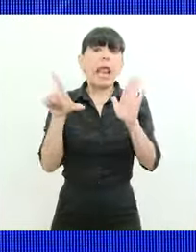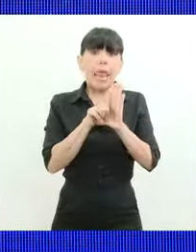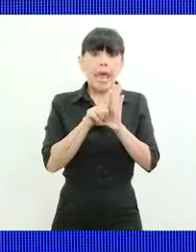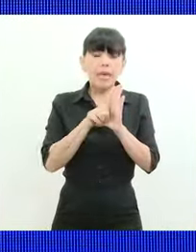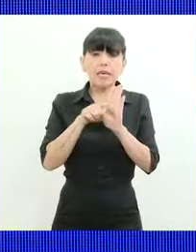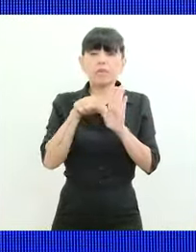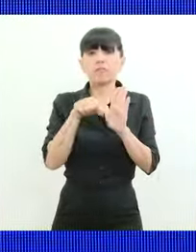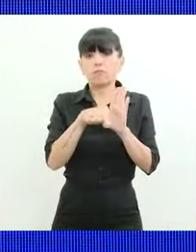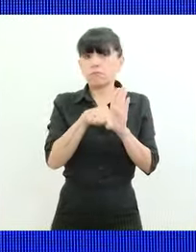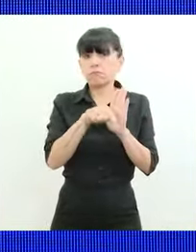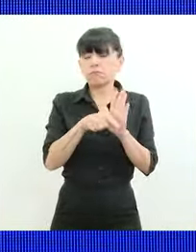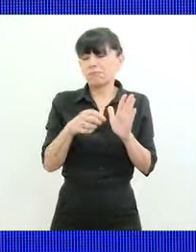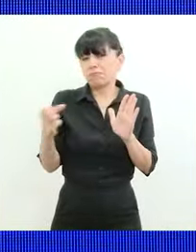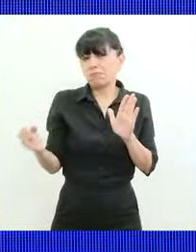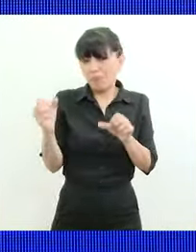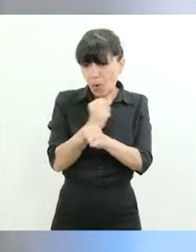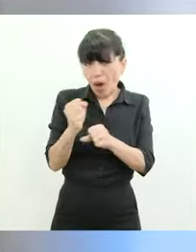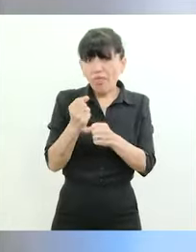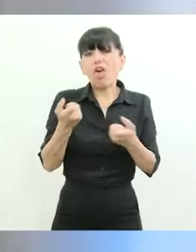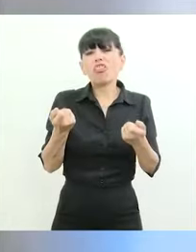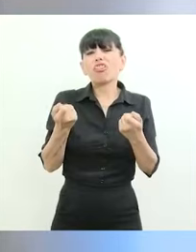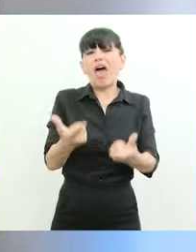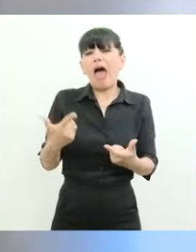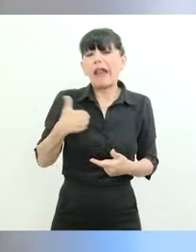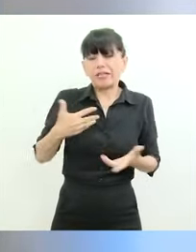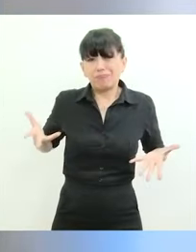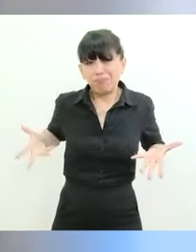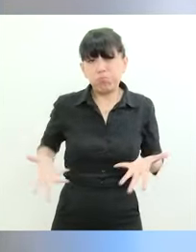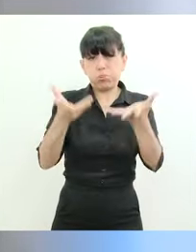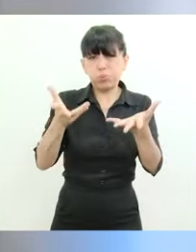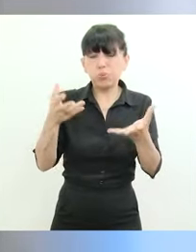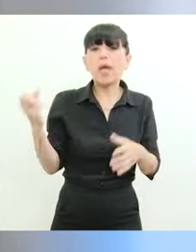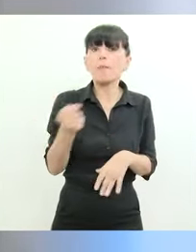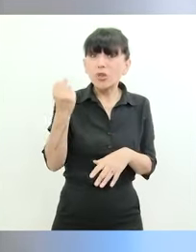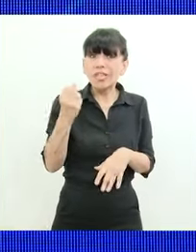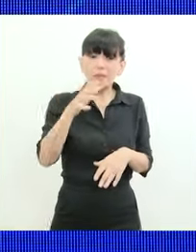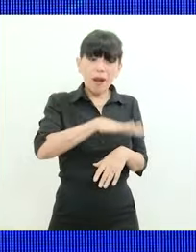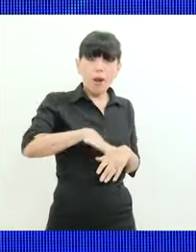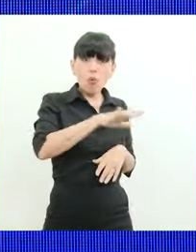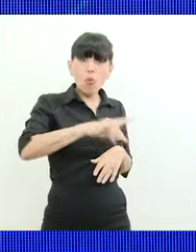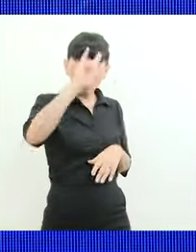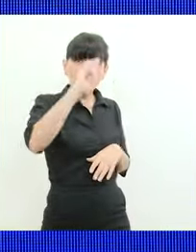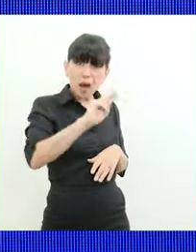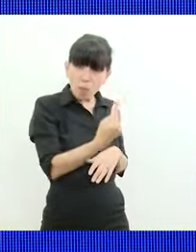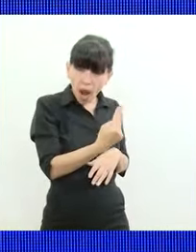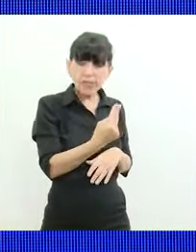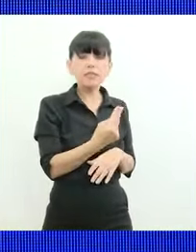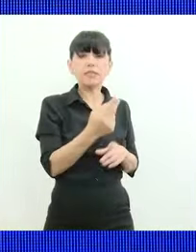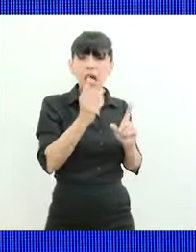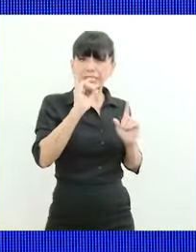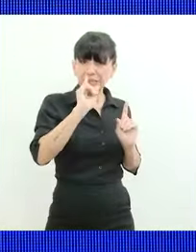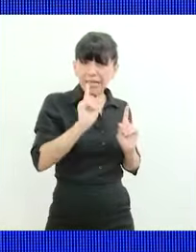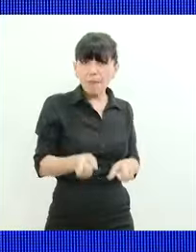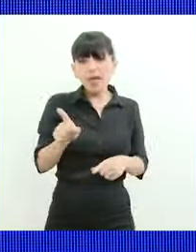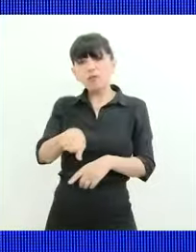un empujón muy importante, no solamente para el complejo vaca muerta y el aumento de la inversión, sino para